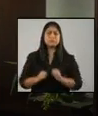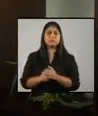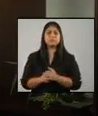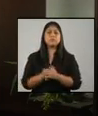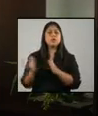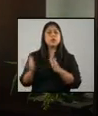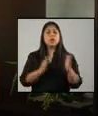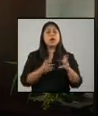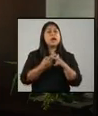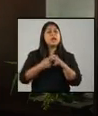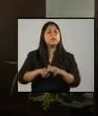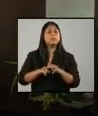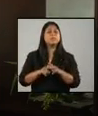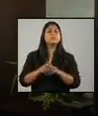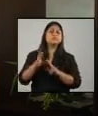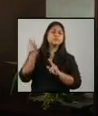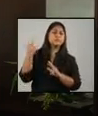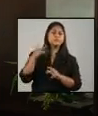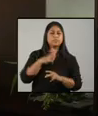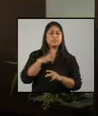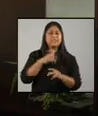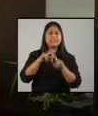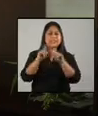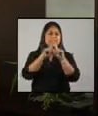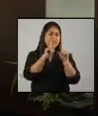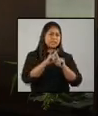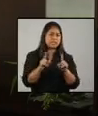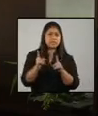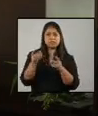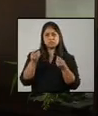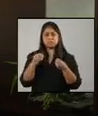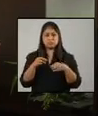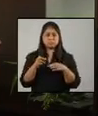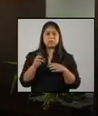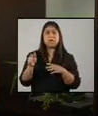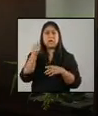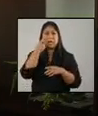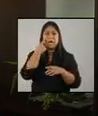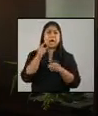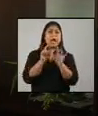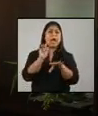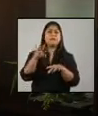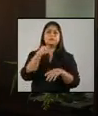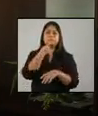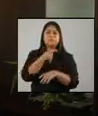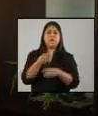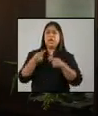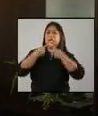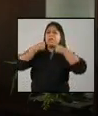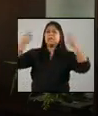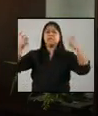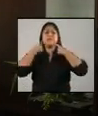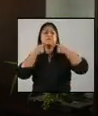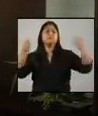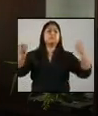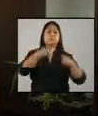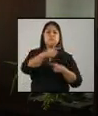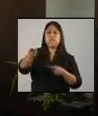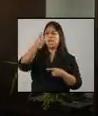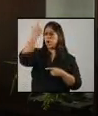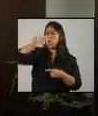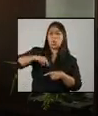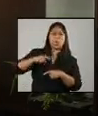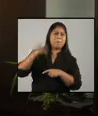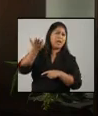tuvimos varias opciones y una de ellas era gritar a todos los vientos que todo era culpa de los gobiernos